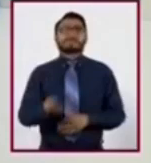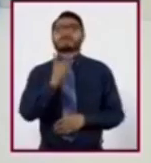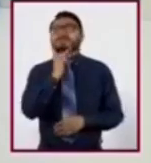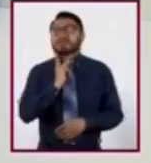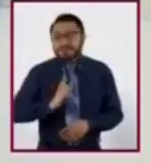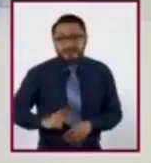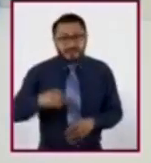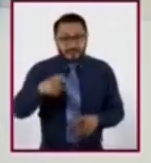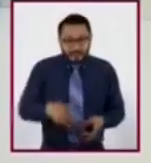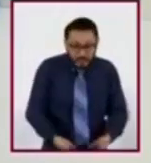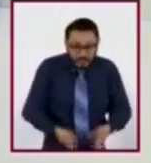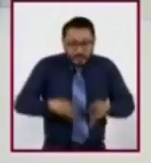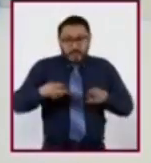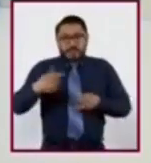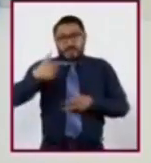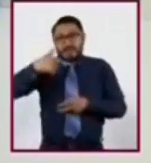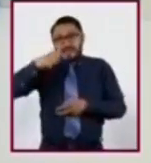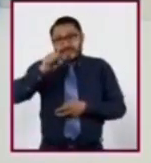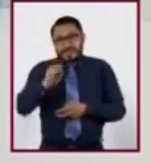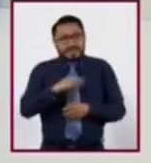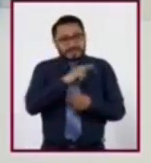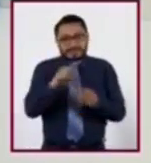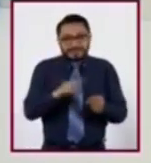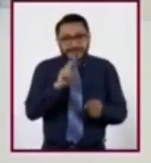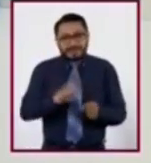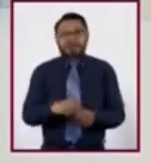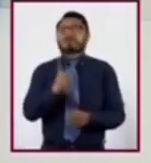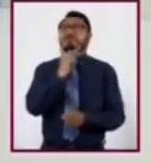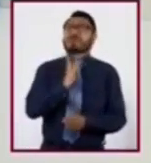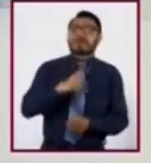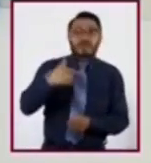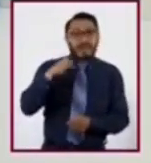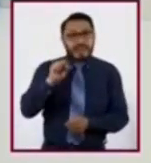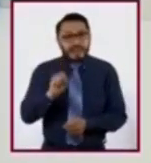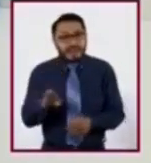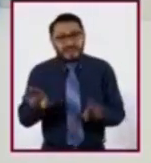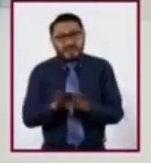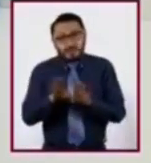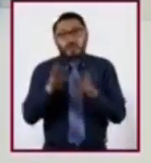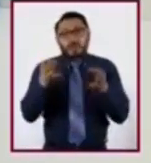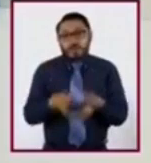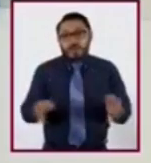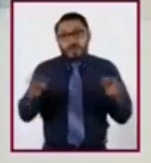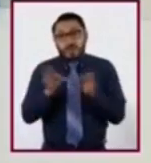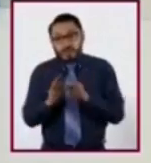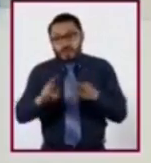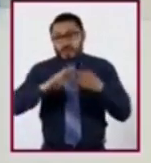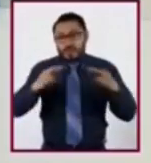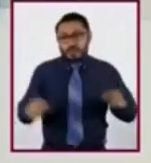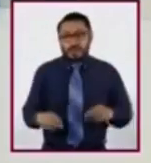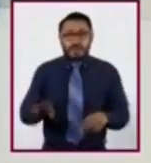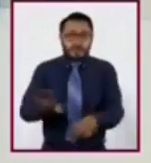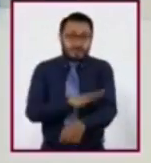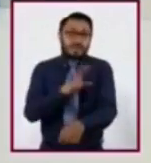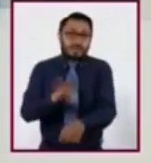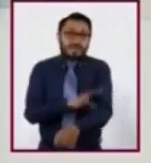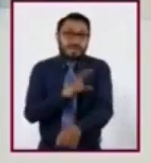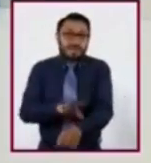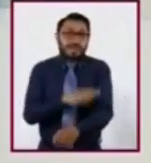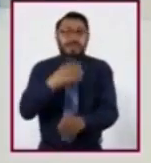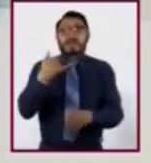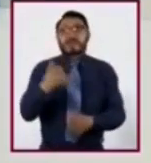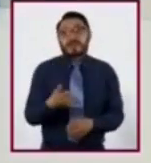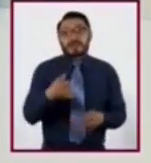y se extrae gas natural. El petróleo y el gas natural son importantes recursos energéticos. Además,